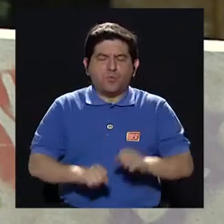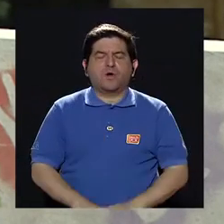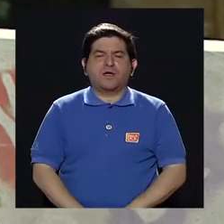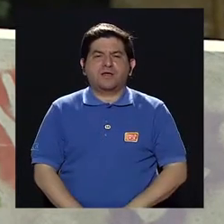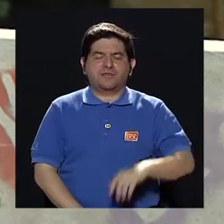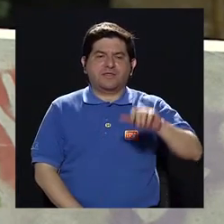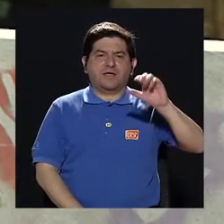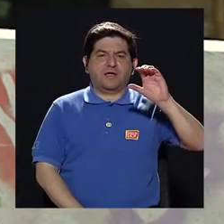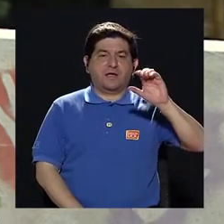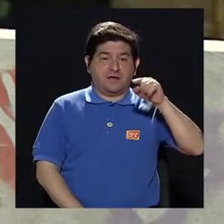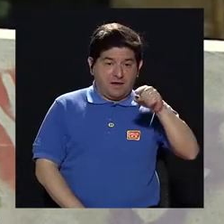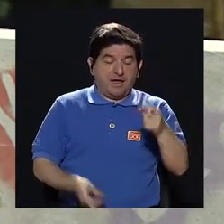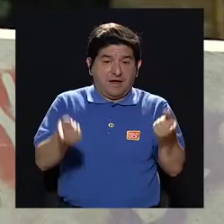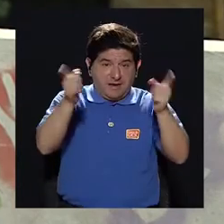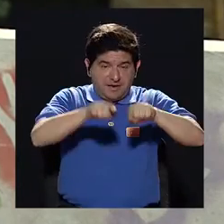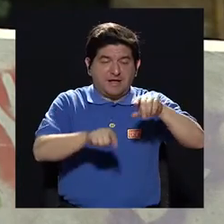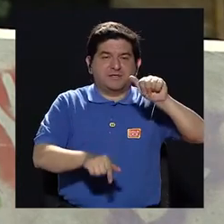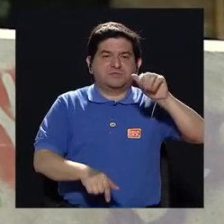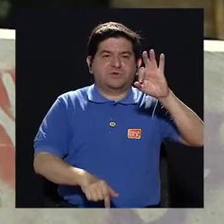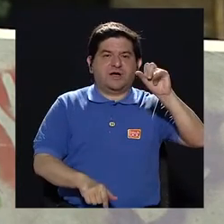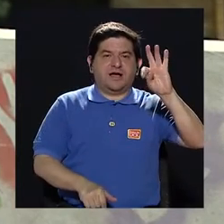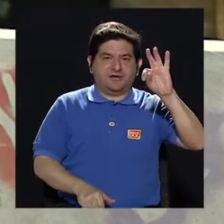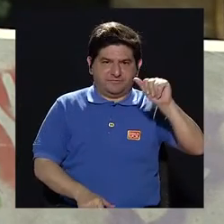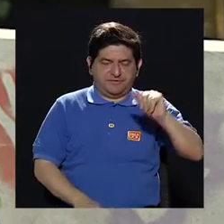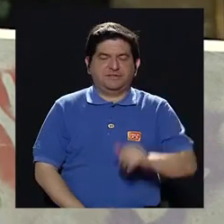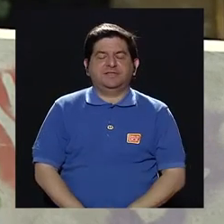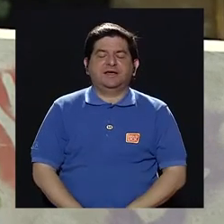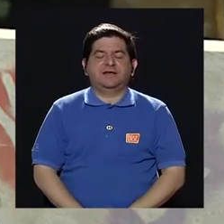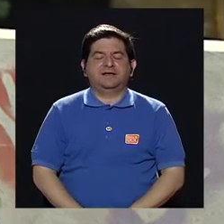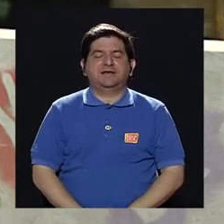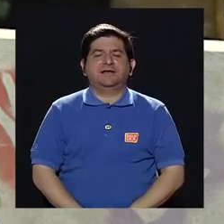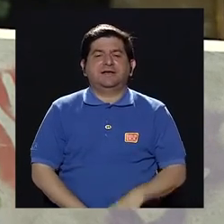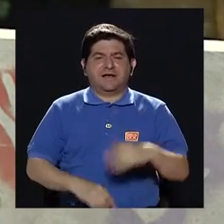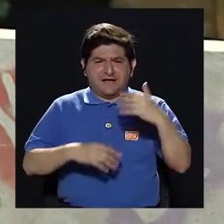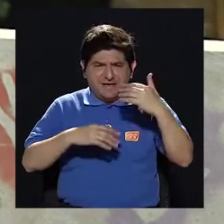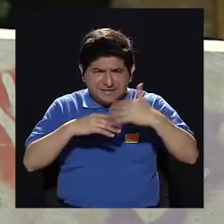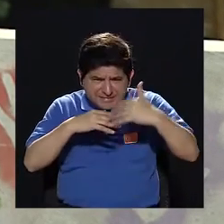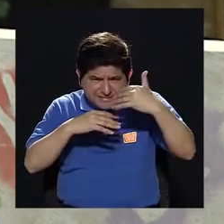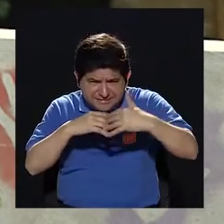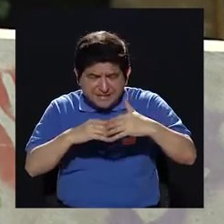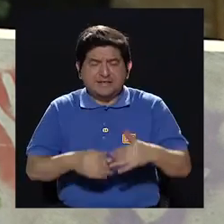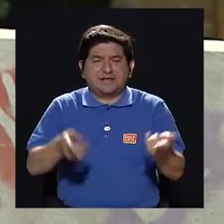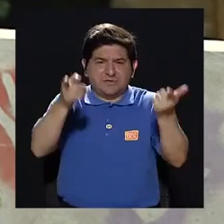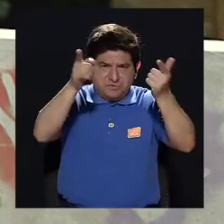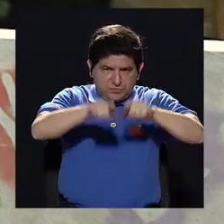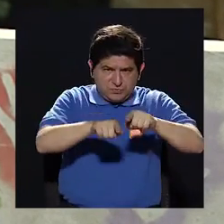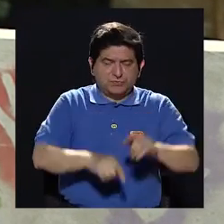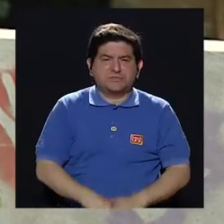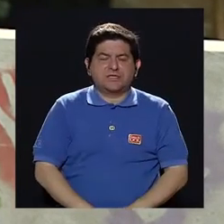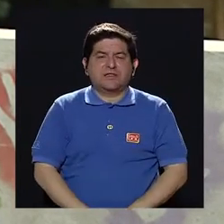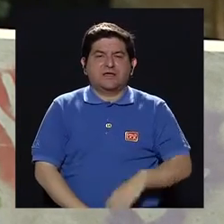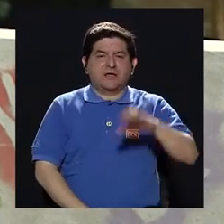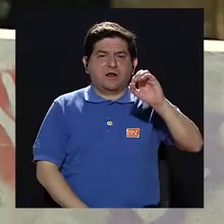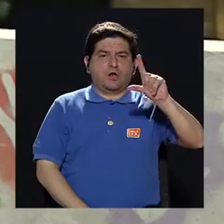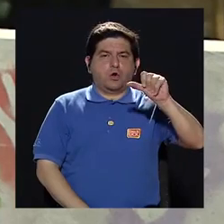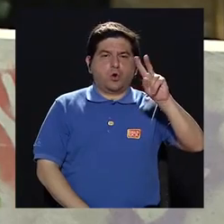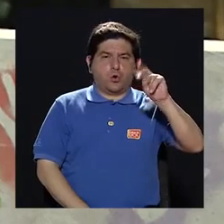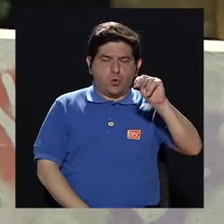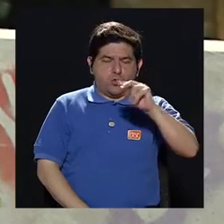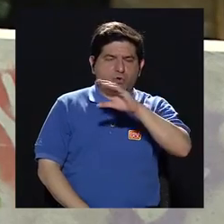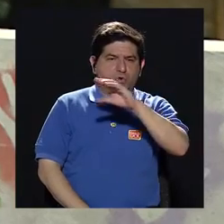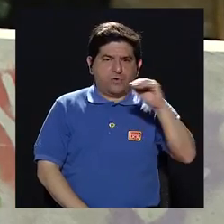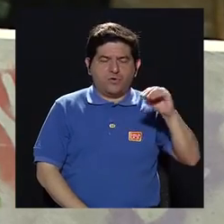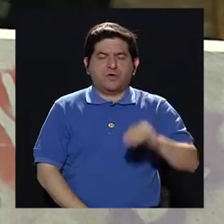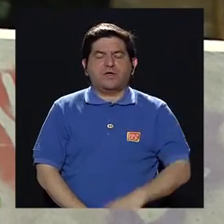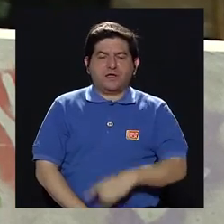sistema digestivo. Específicamente en el caso de la colitis ulcerosa o CUSI se nos hacen úlceras en lo que es el colon